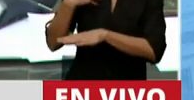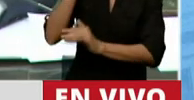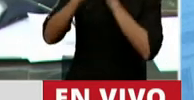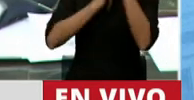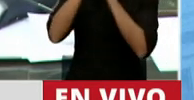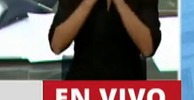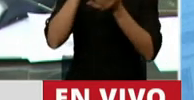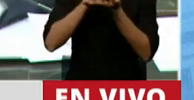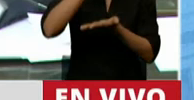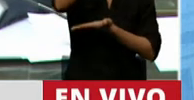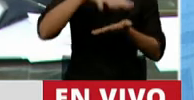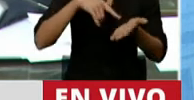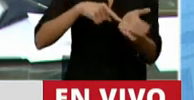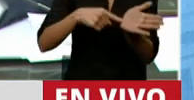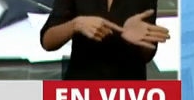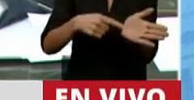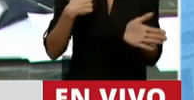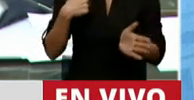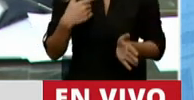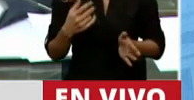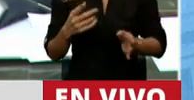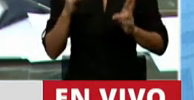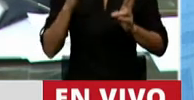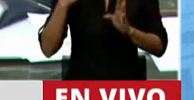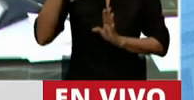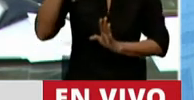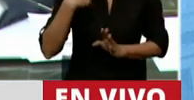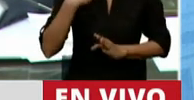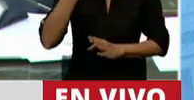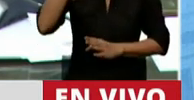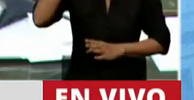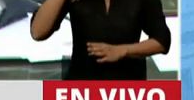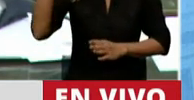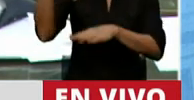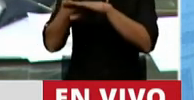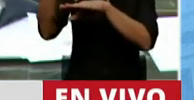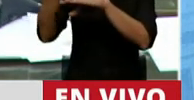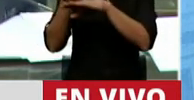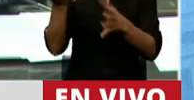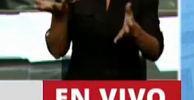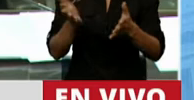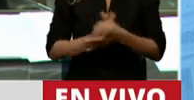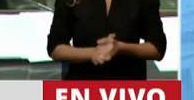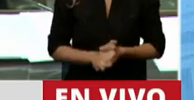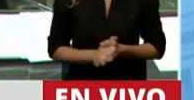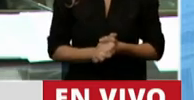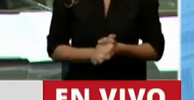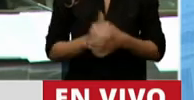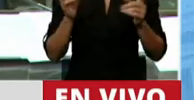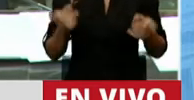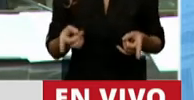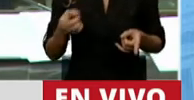este informe de la marcha del Gobierno una vez por mes en cada Cámara, como corresponde. Pero también déjeme decirle, señor Ministro,